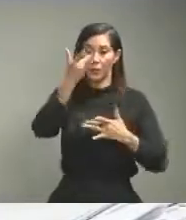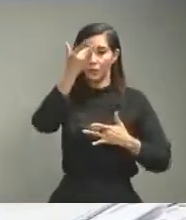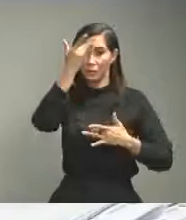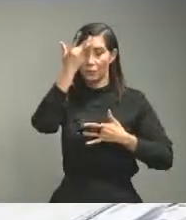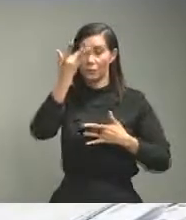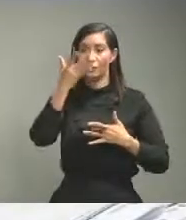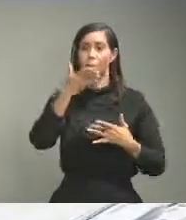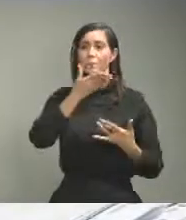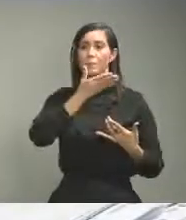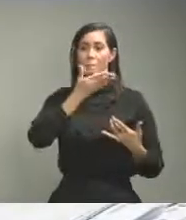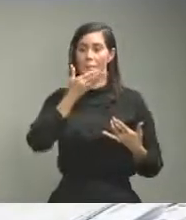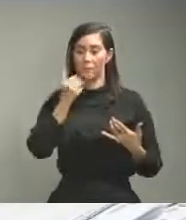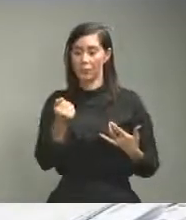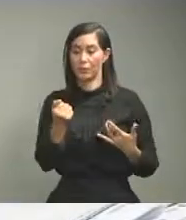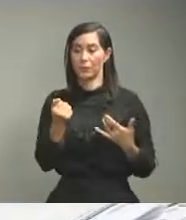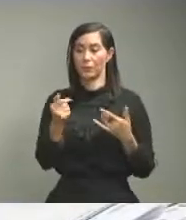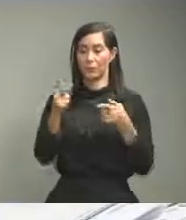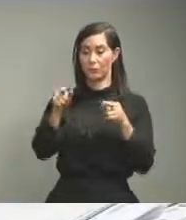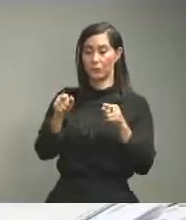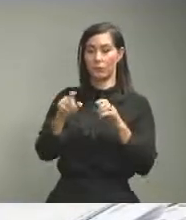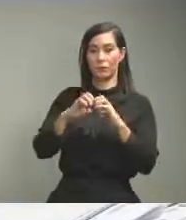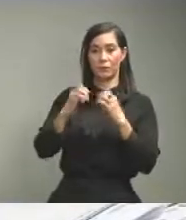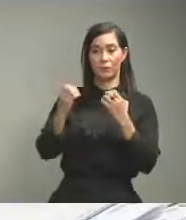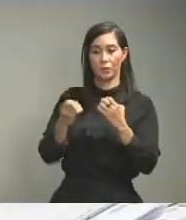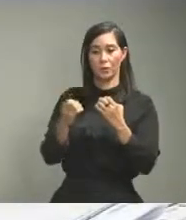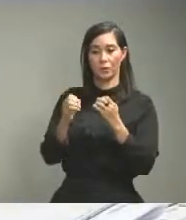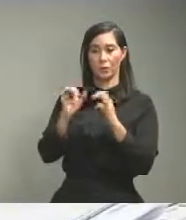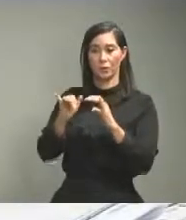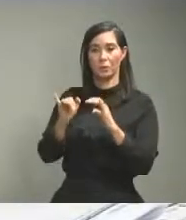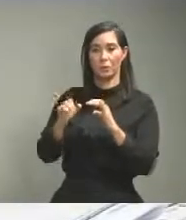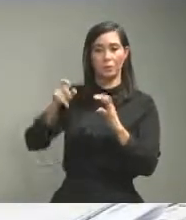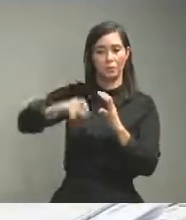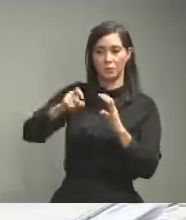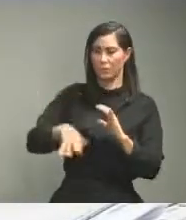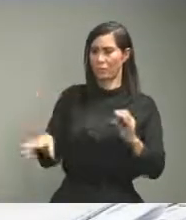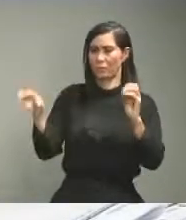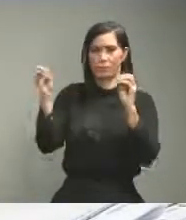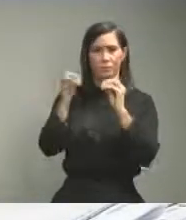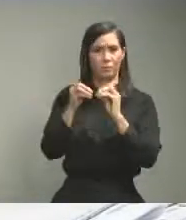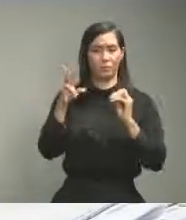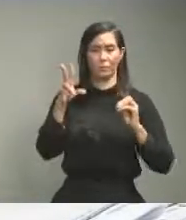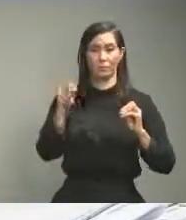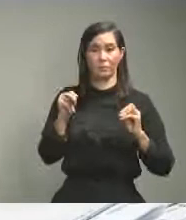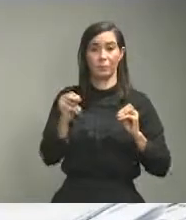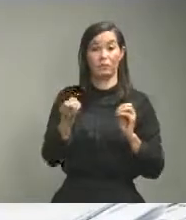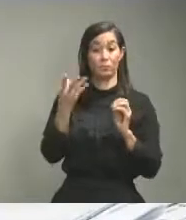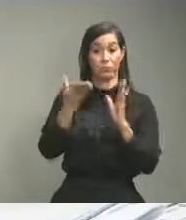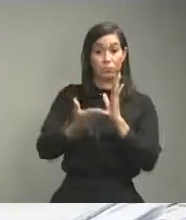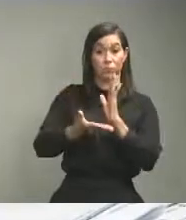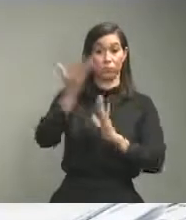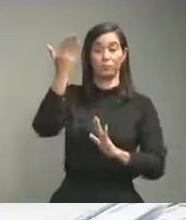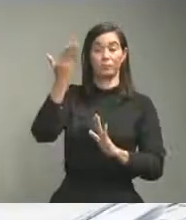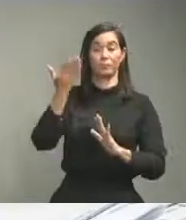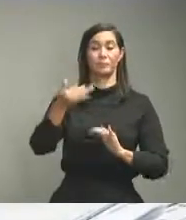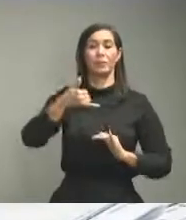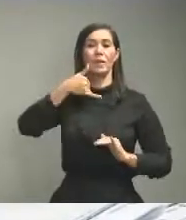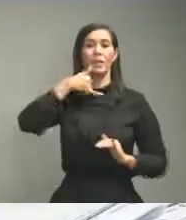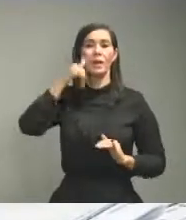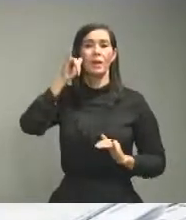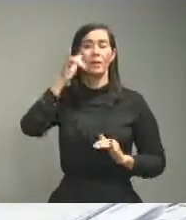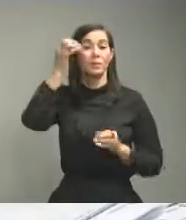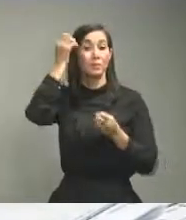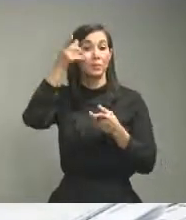menos serán los requerimientos de esos equipos que son bastante costosos ayer informaba